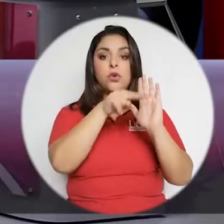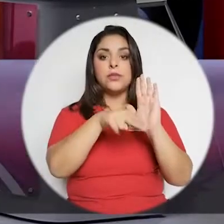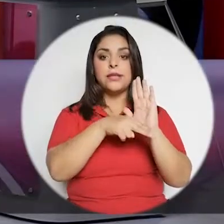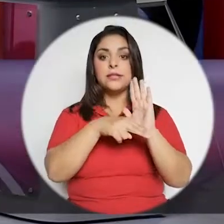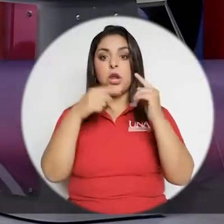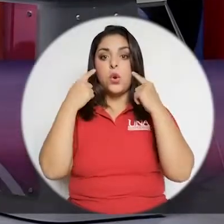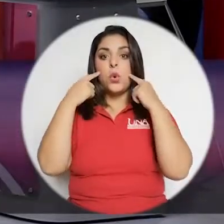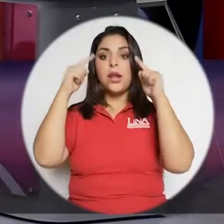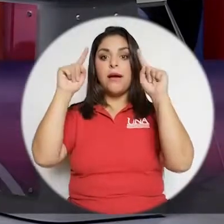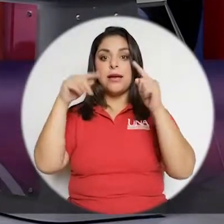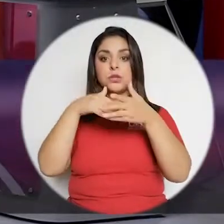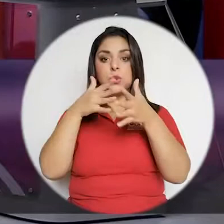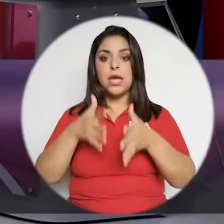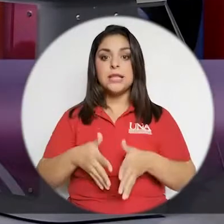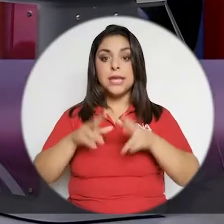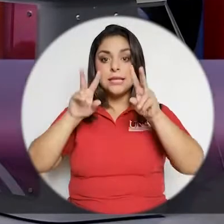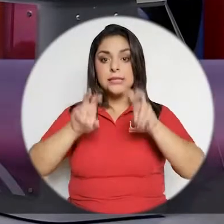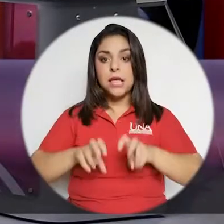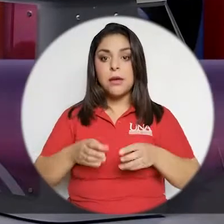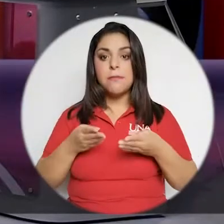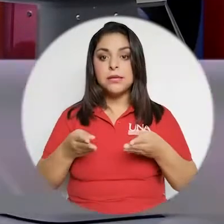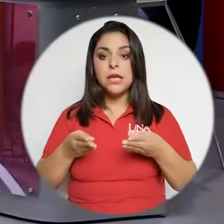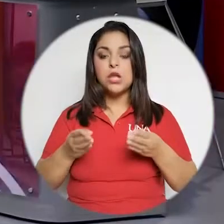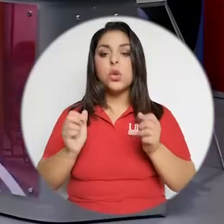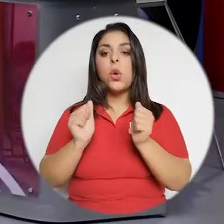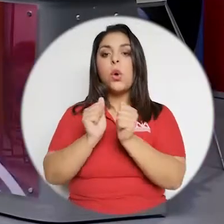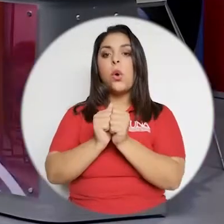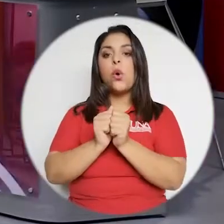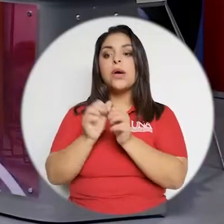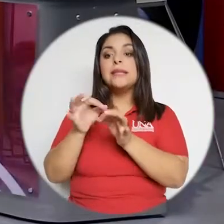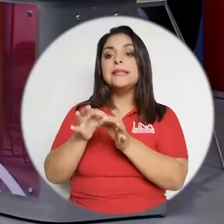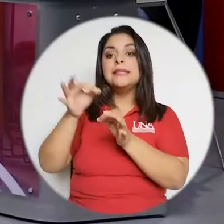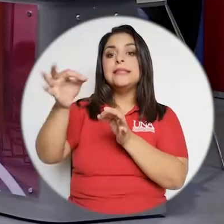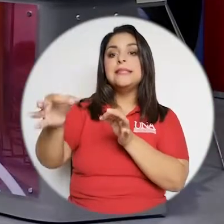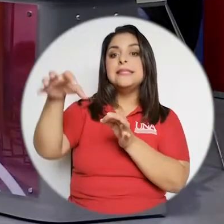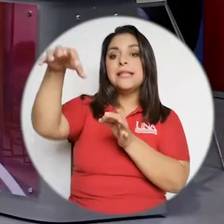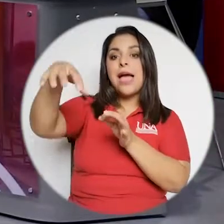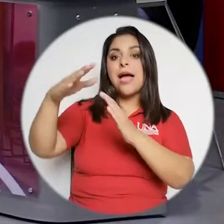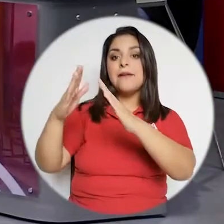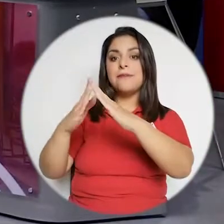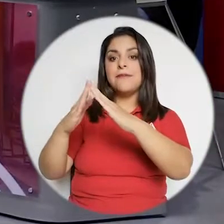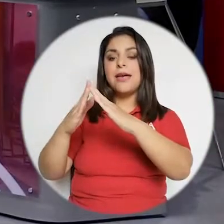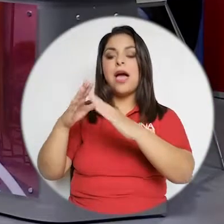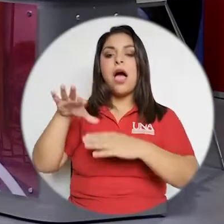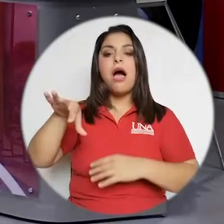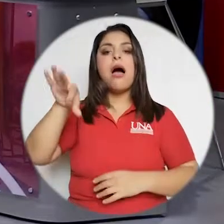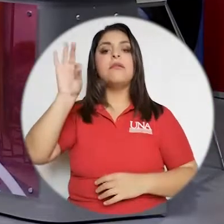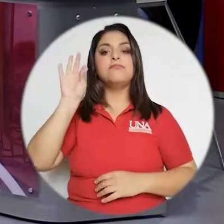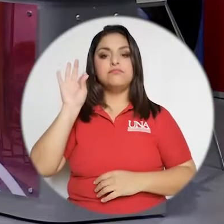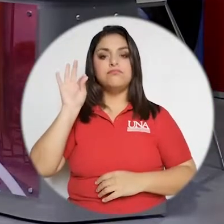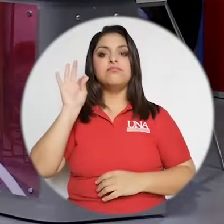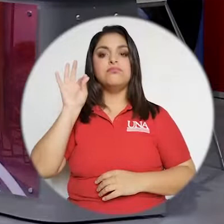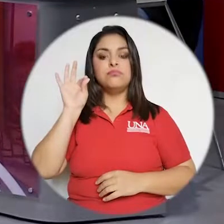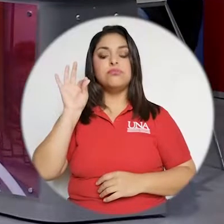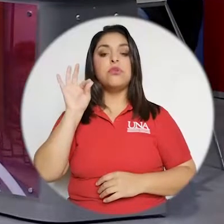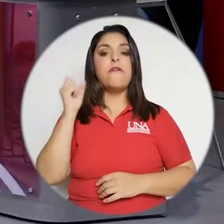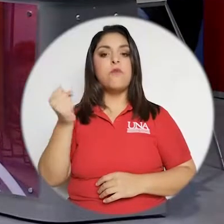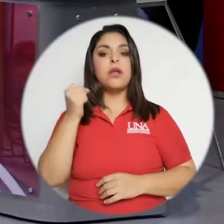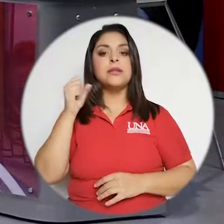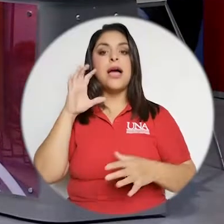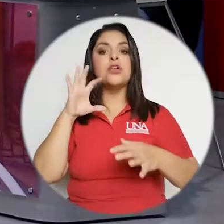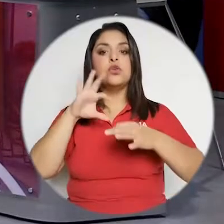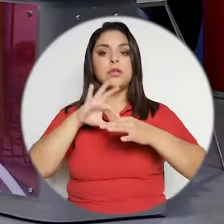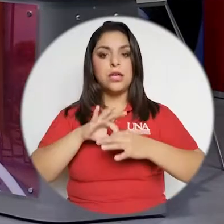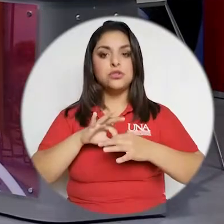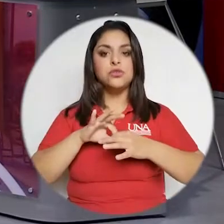Asociamos las calificaciones que obtenían los muchachos en las pruebas de bachillerato con el distrito en el que residían y